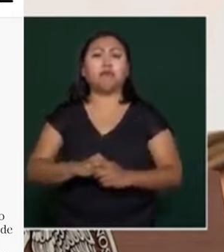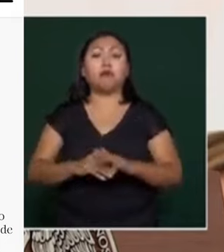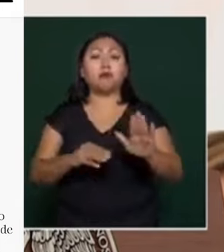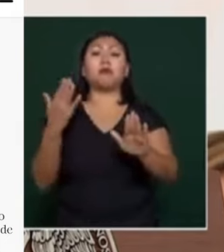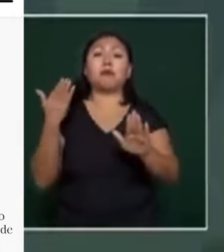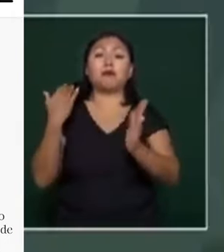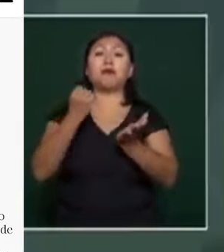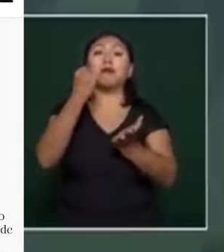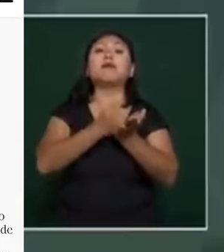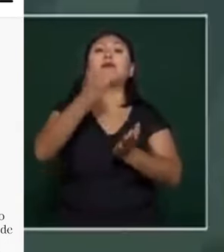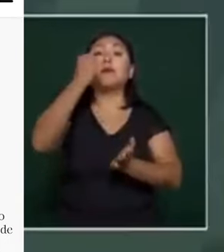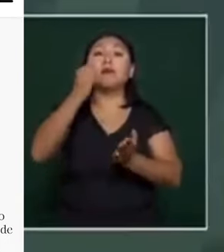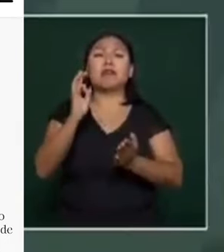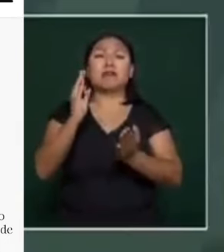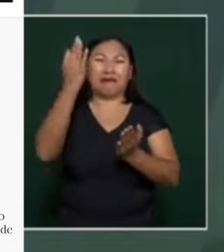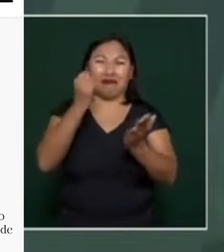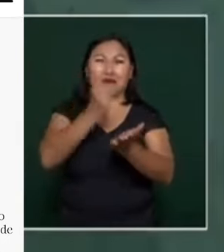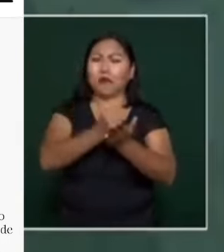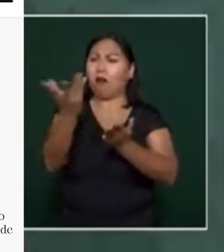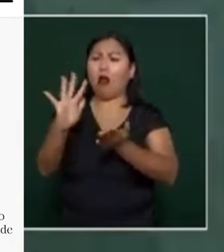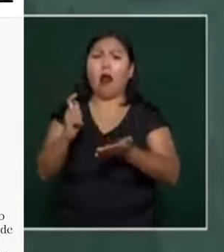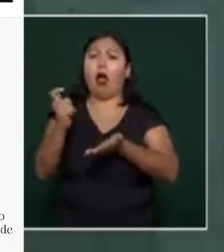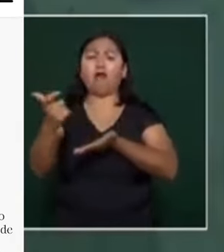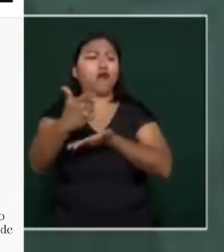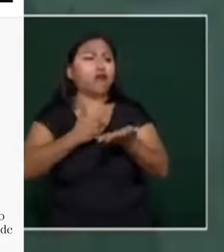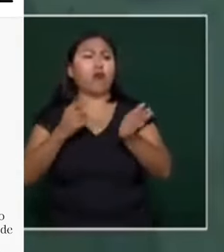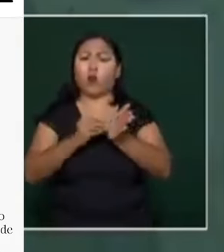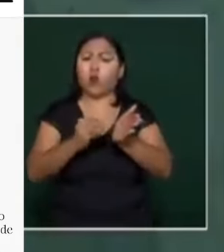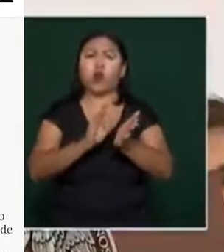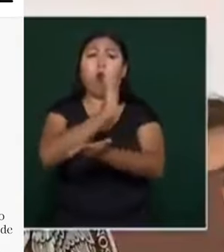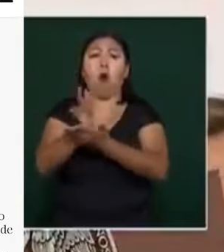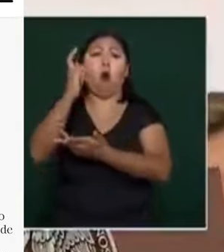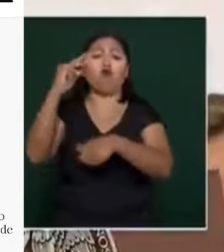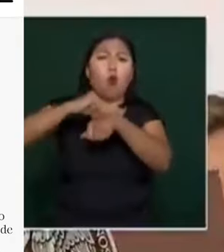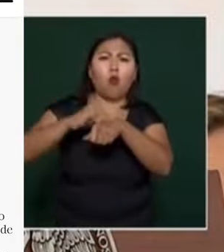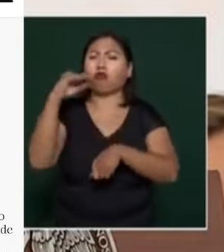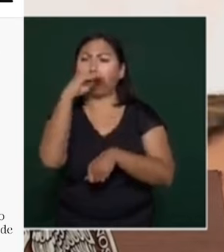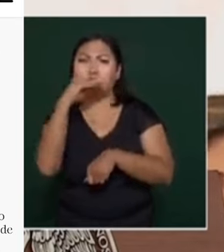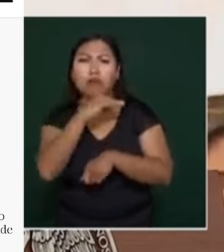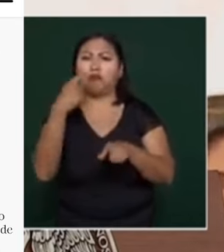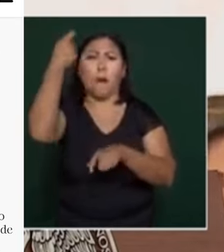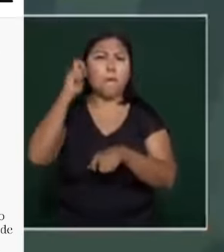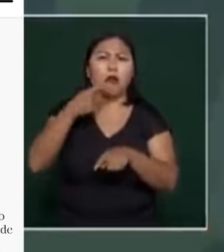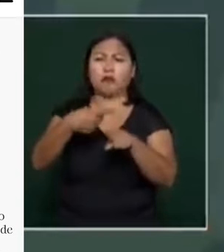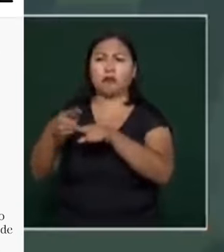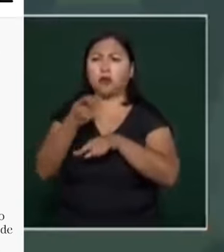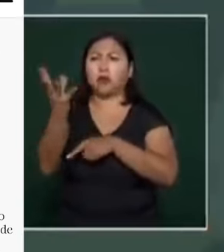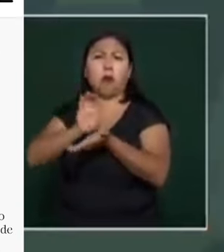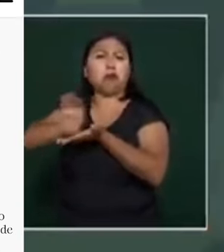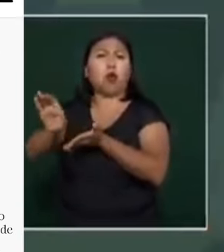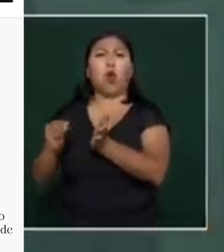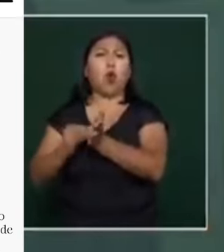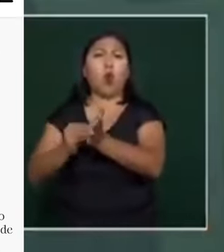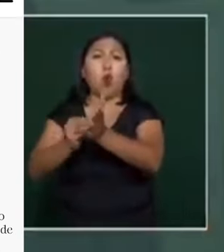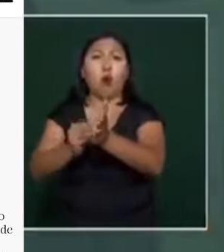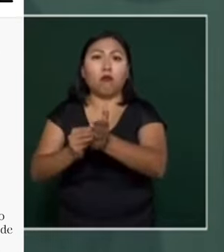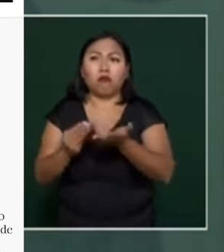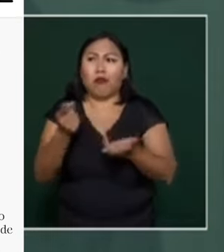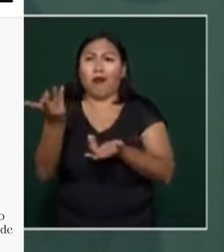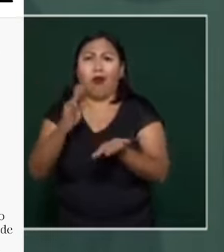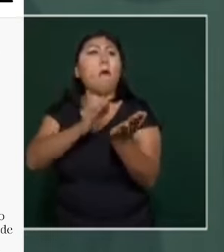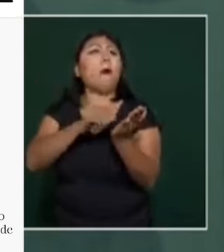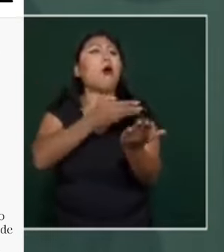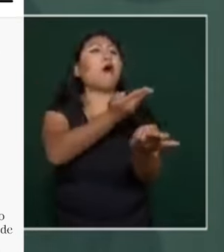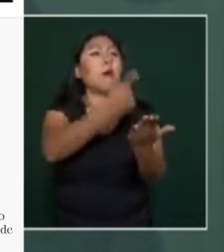dónde se integran todos los recursos de sus jubilaciones, de sus servicios médicos y de todas estas prestaciones. Entonces, no debería de haber este tipo de